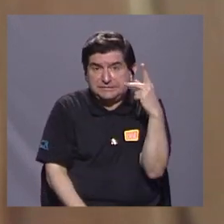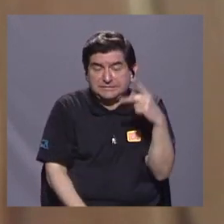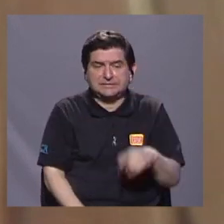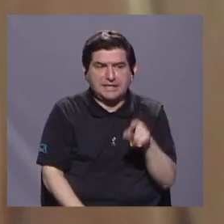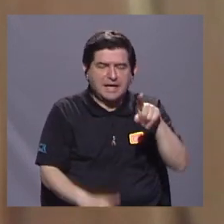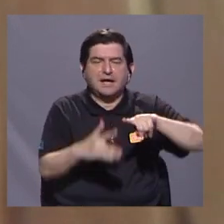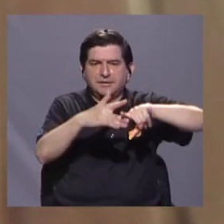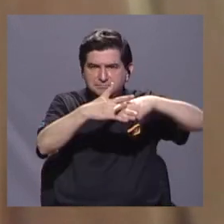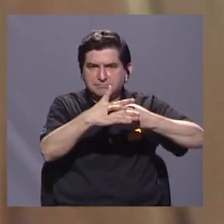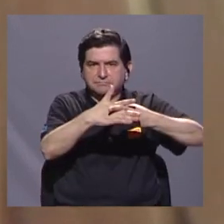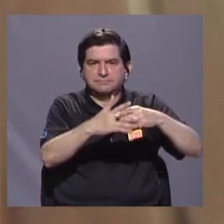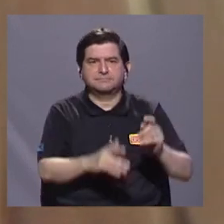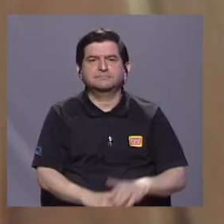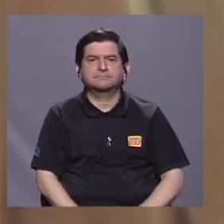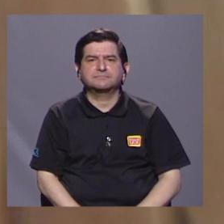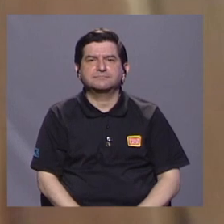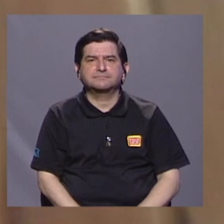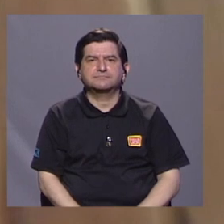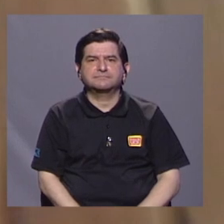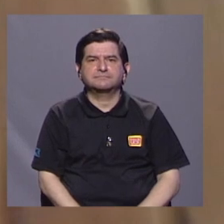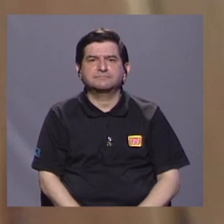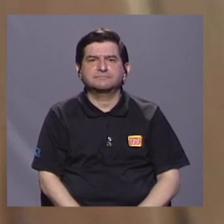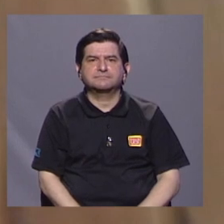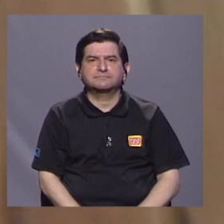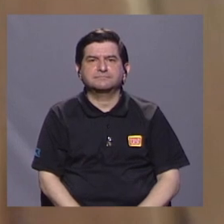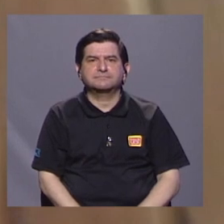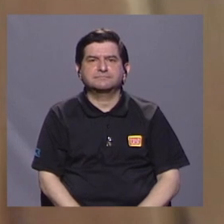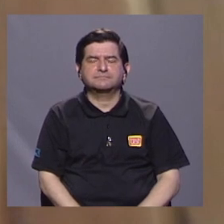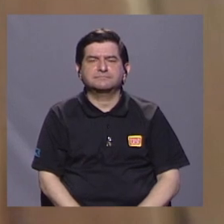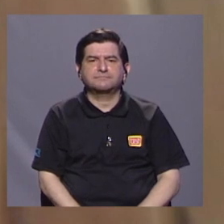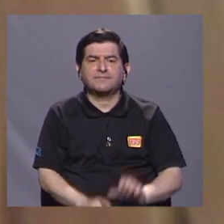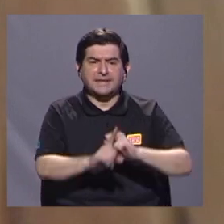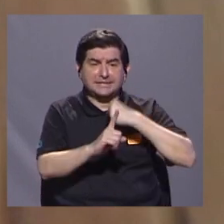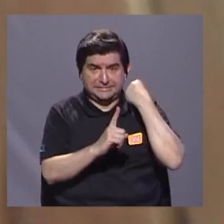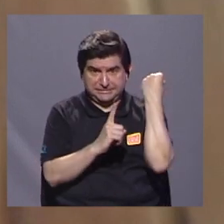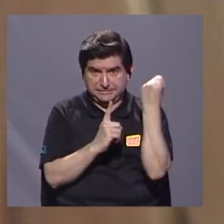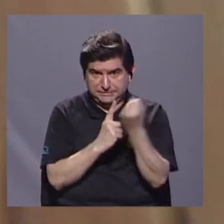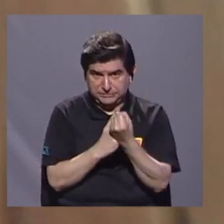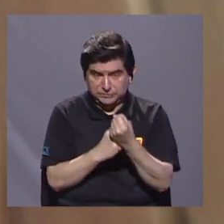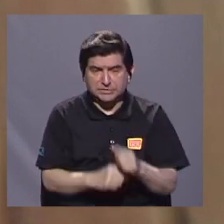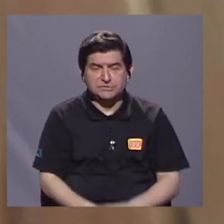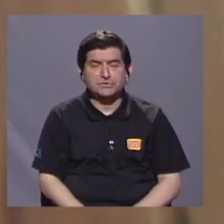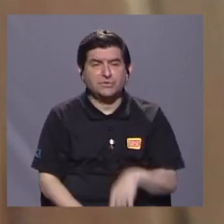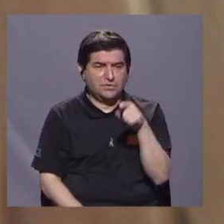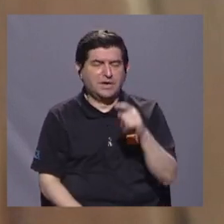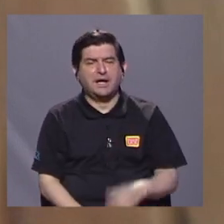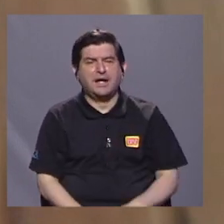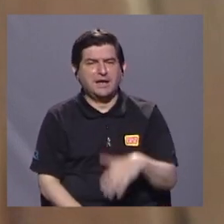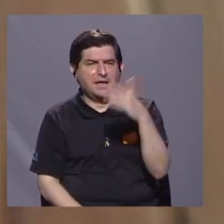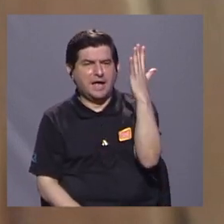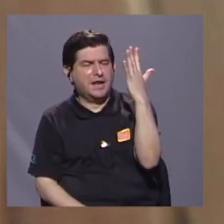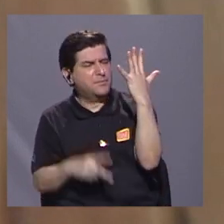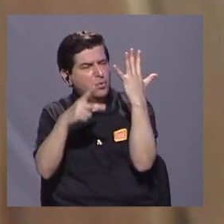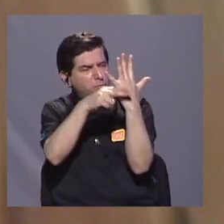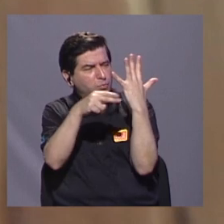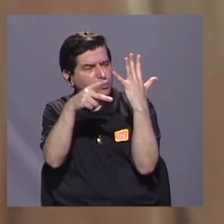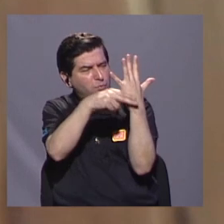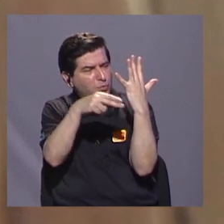por ahí. Entonces, hay situaciones como el descuaje o derramar